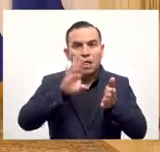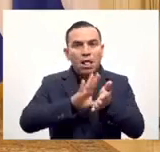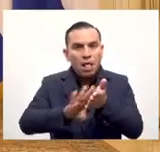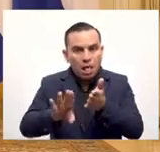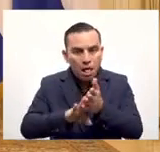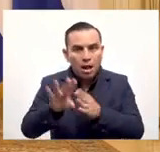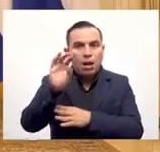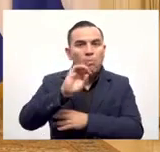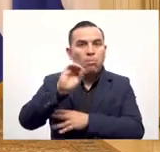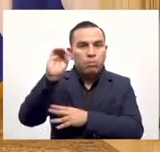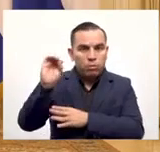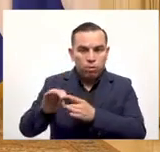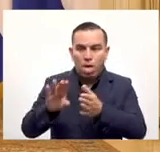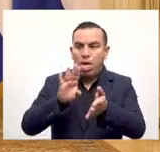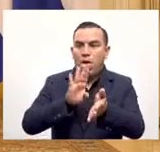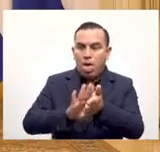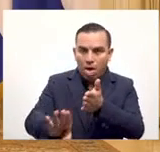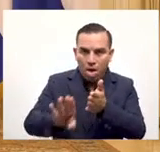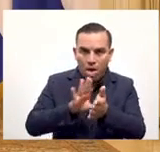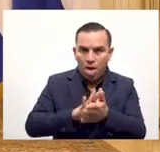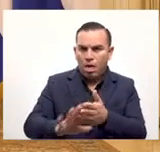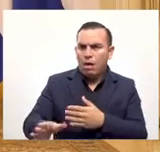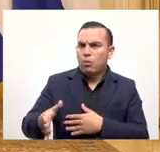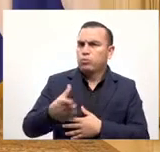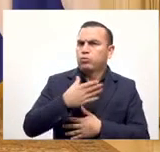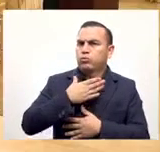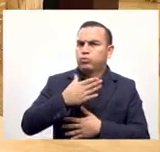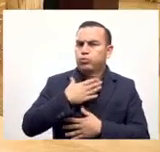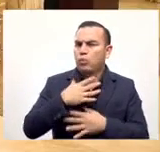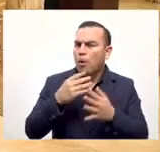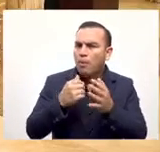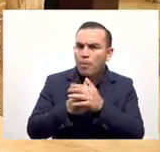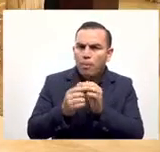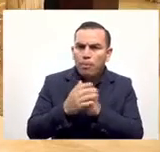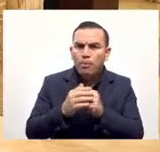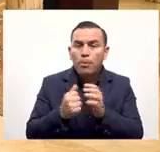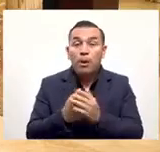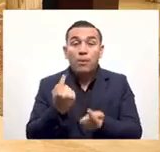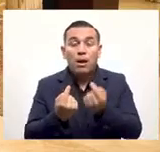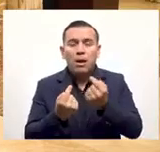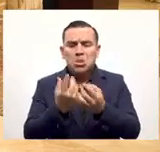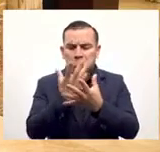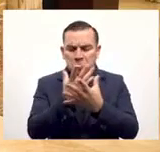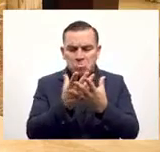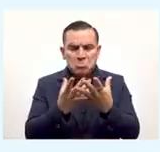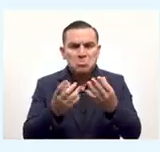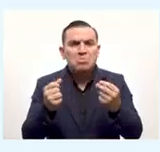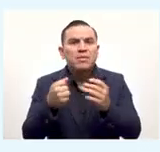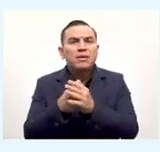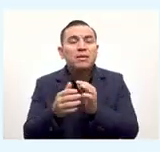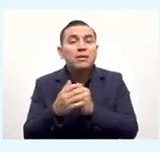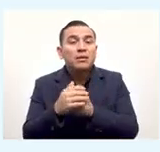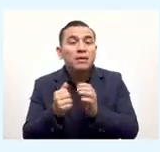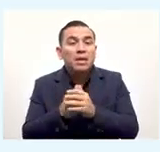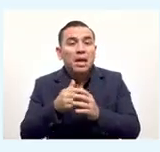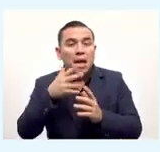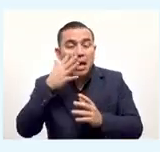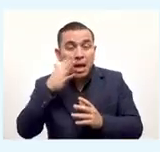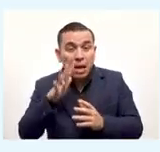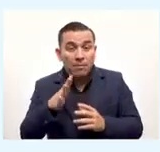remesas pagan comisiones pagan altos costos para envío y tienen varios problemas aquí se quita esos problemas digamos